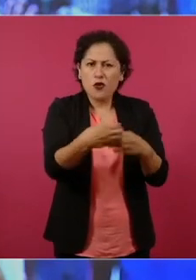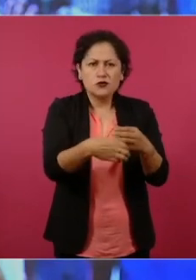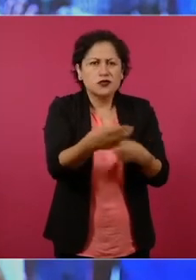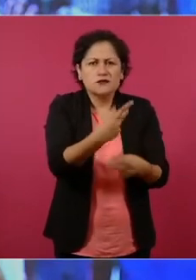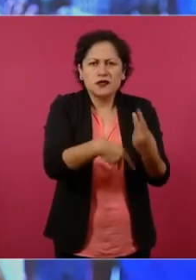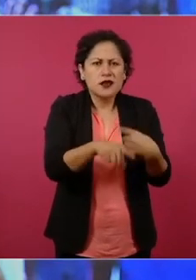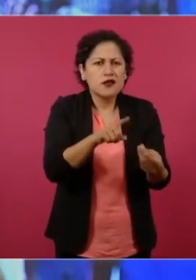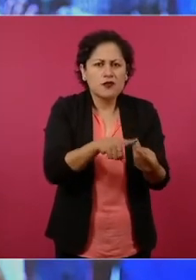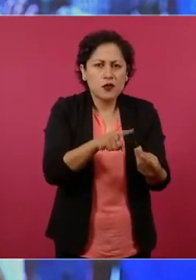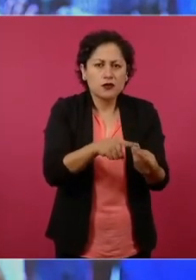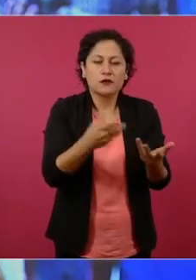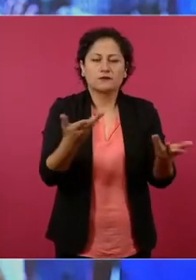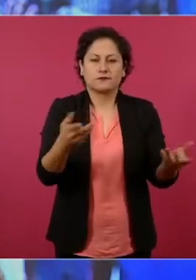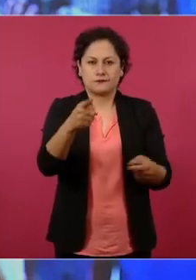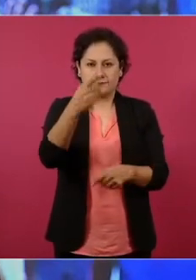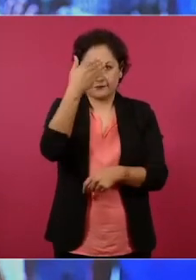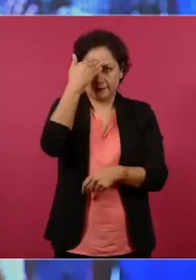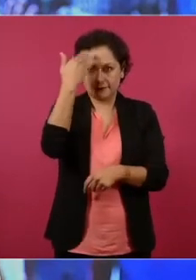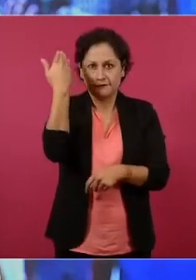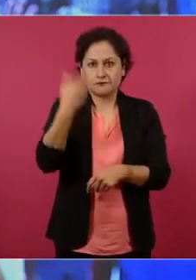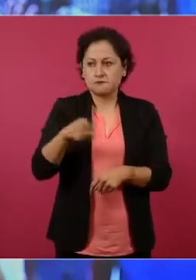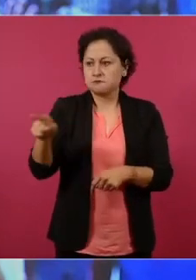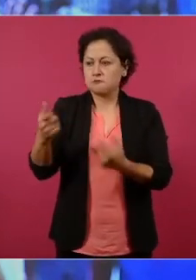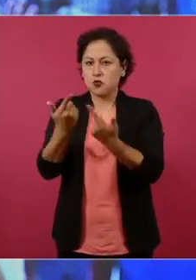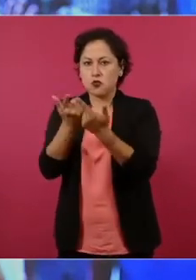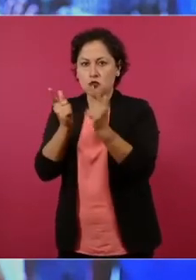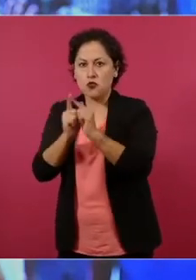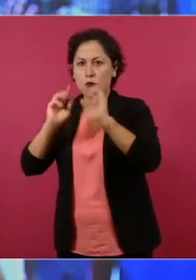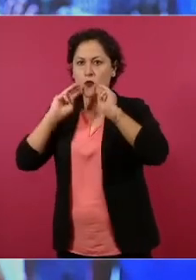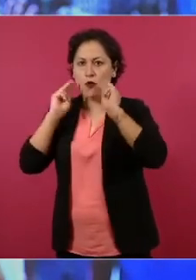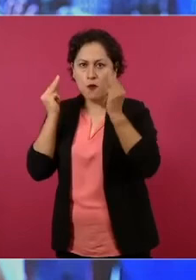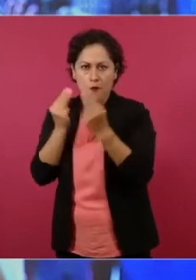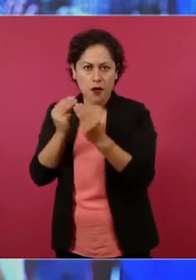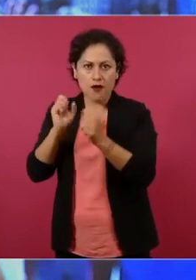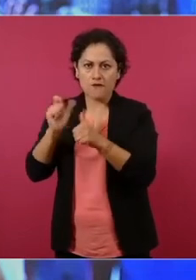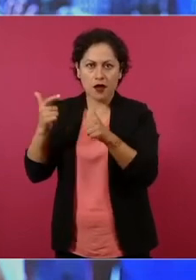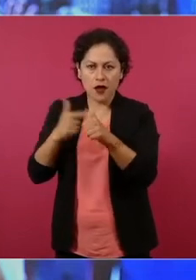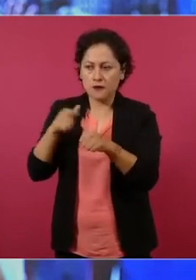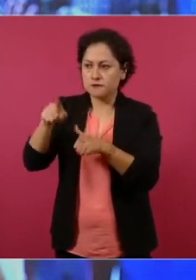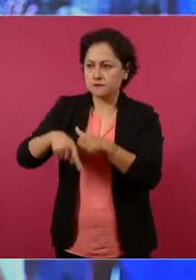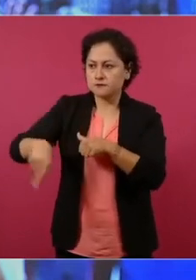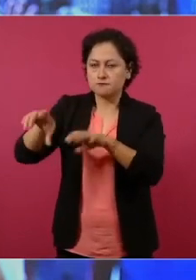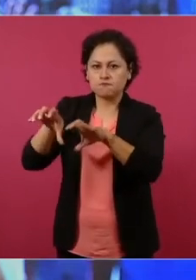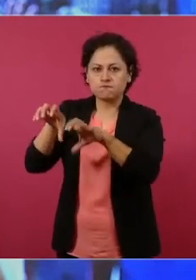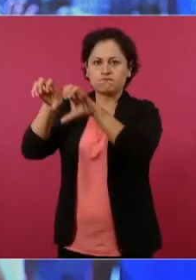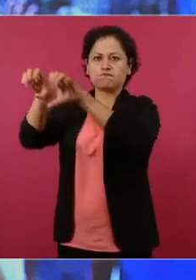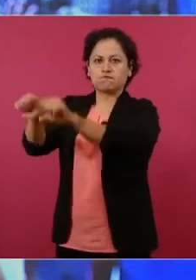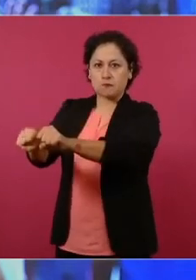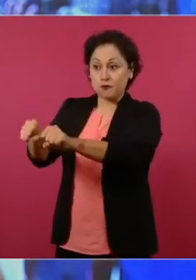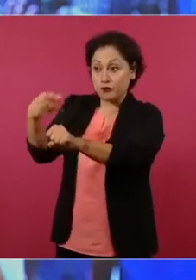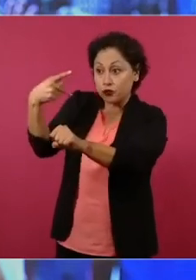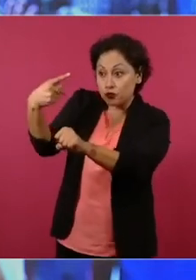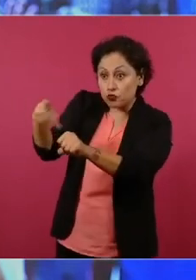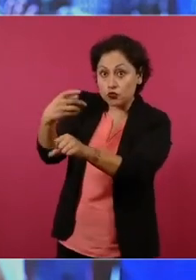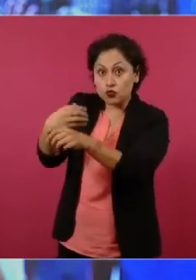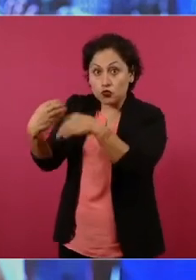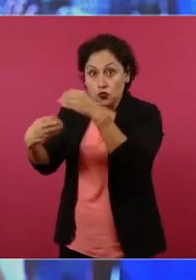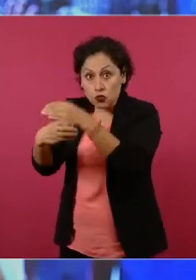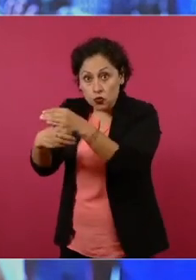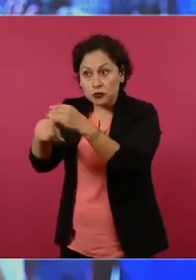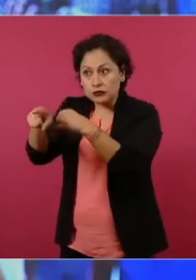delincuencia organizada a tanto de delincuencia organizada como de cuello blanco.